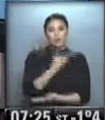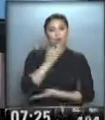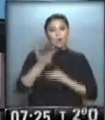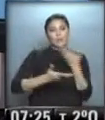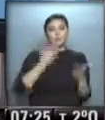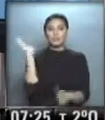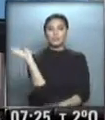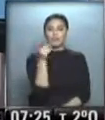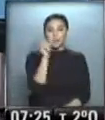compartimos con todo el país.